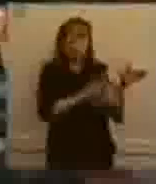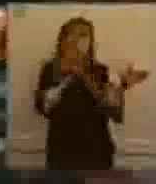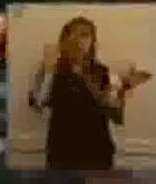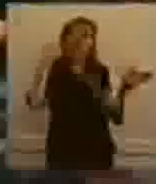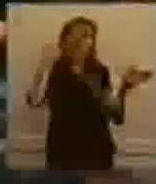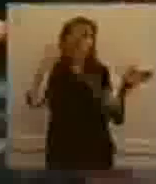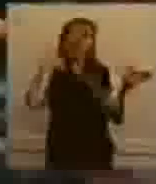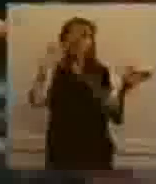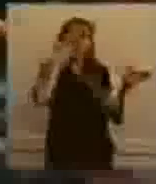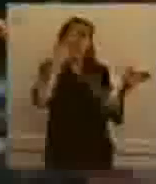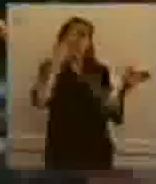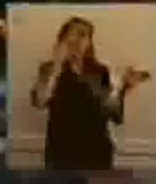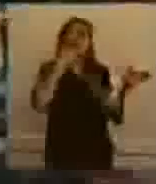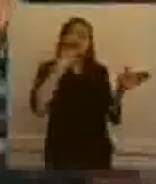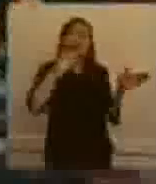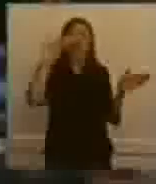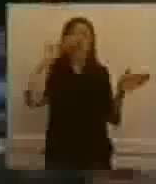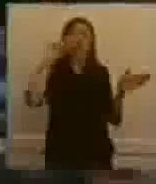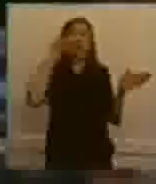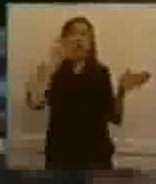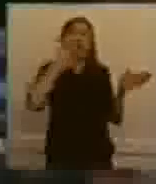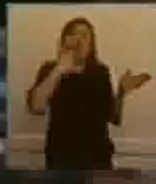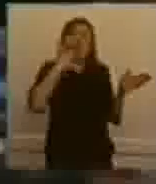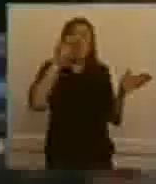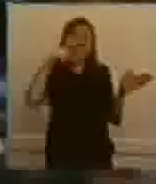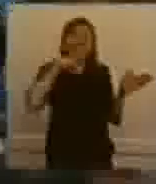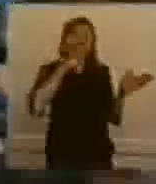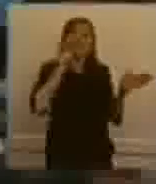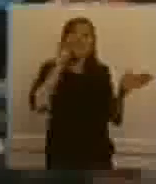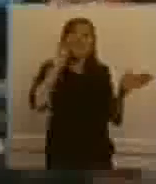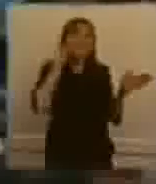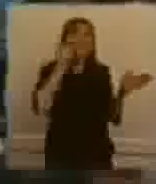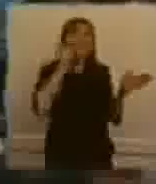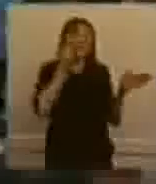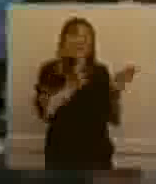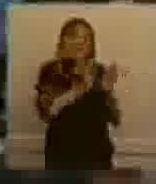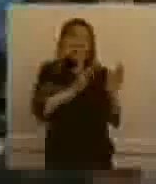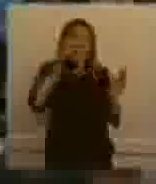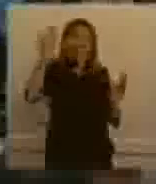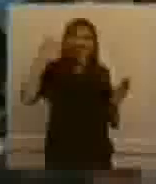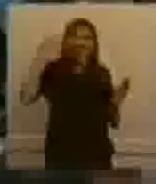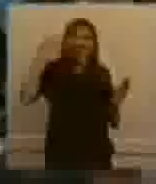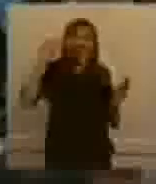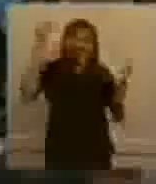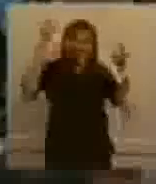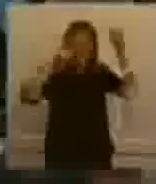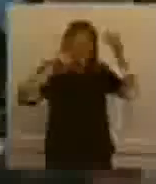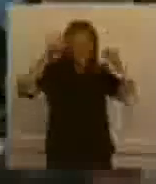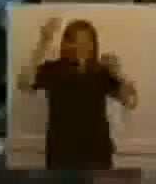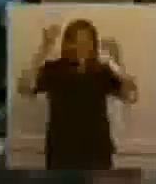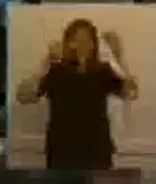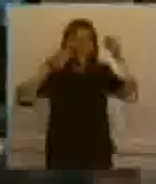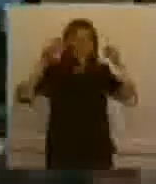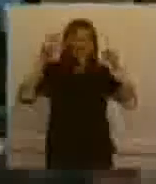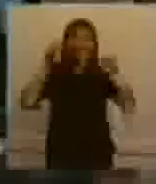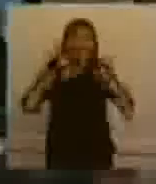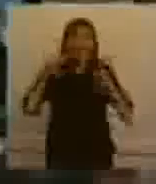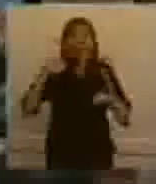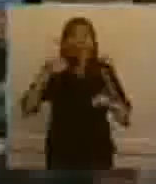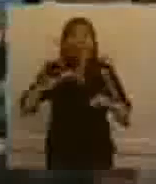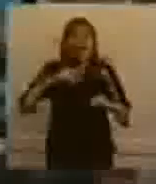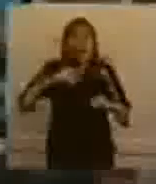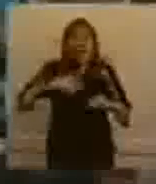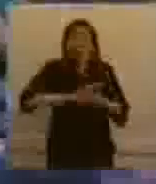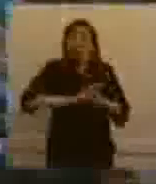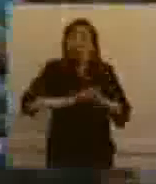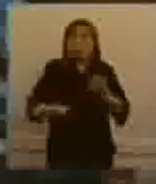En los antiguos y miren, el otro día estaba mirando un programa que estaba en los antiguos, una villa, un vergel, una